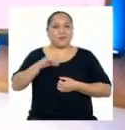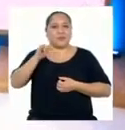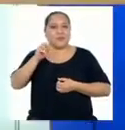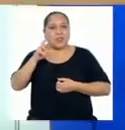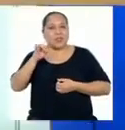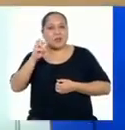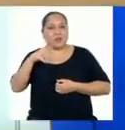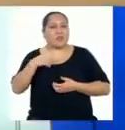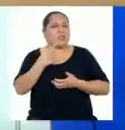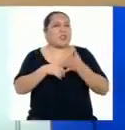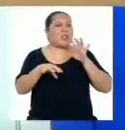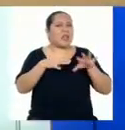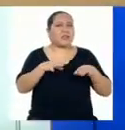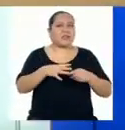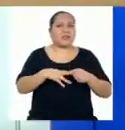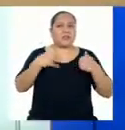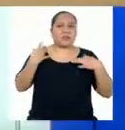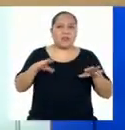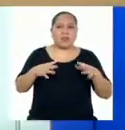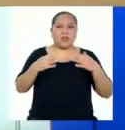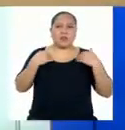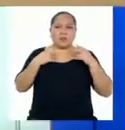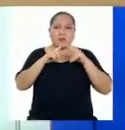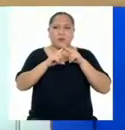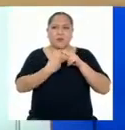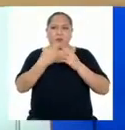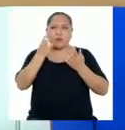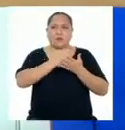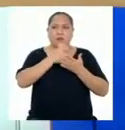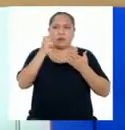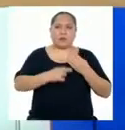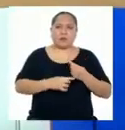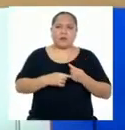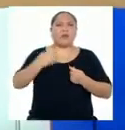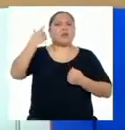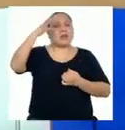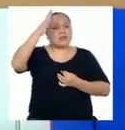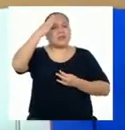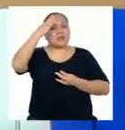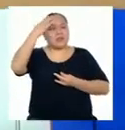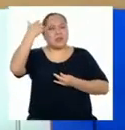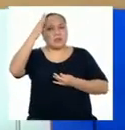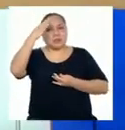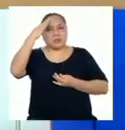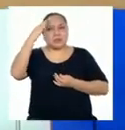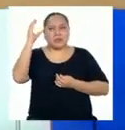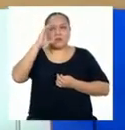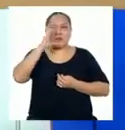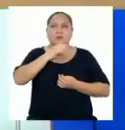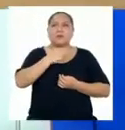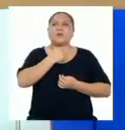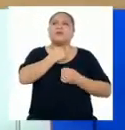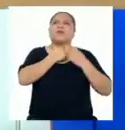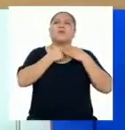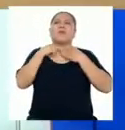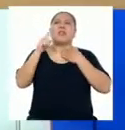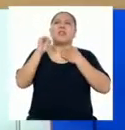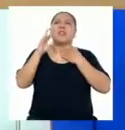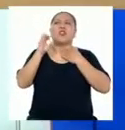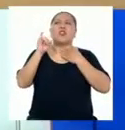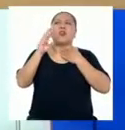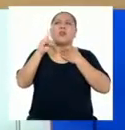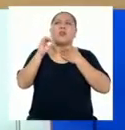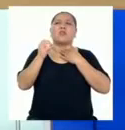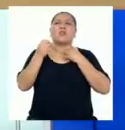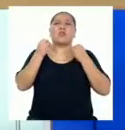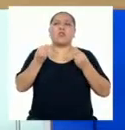¡Yaremis! ¿Qué haces? Ya tenemos que empezar el programa. Yo sé, yo sé, pero estoy buscando mi tiroides, porque ¿cómo